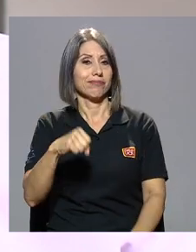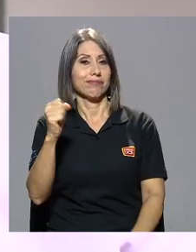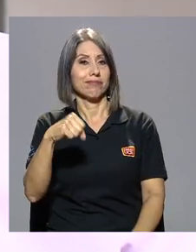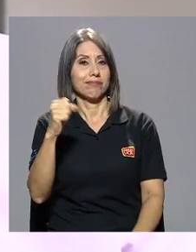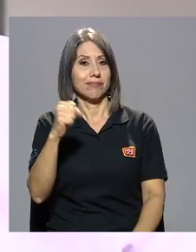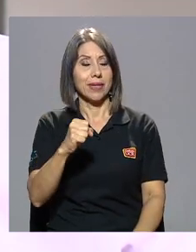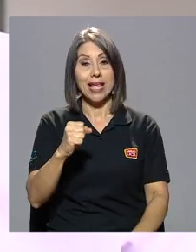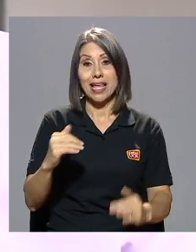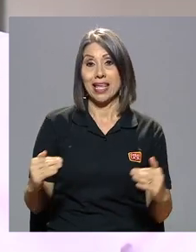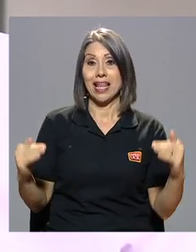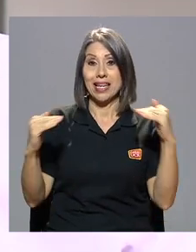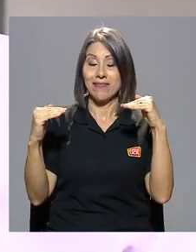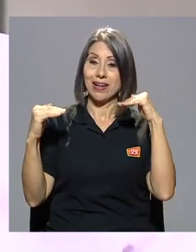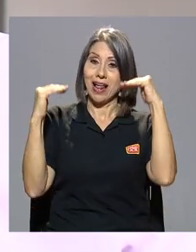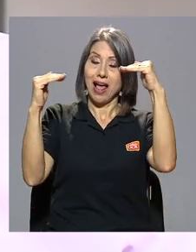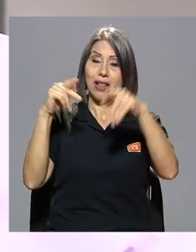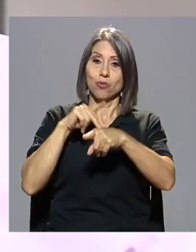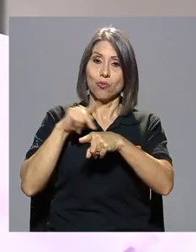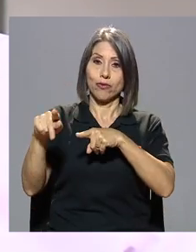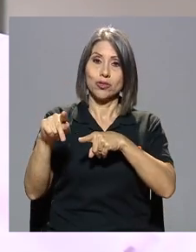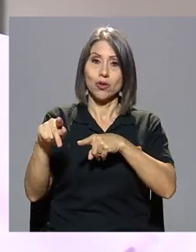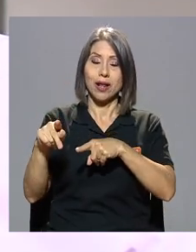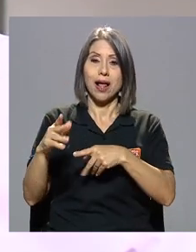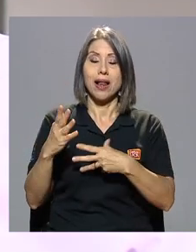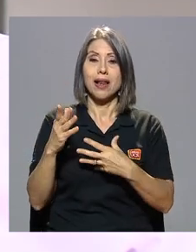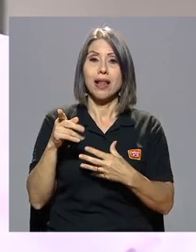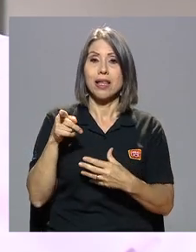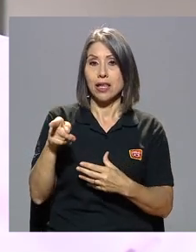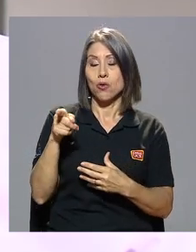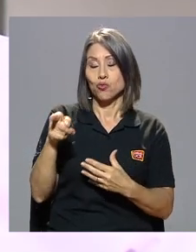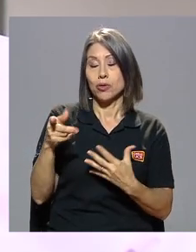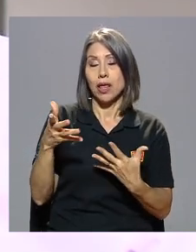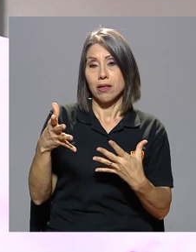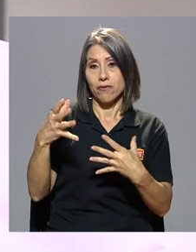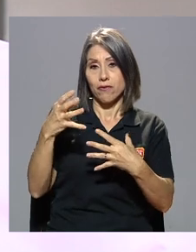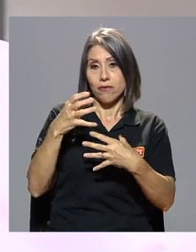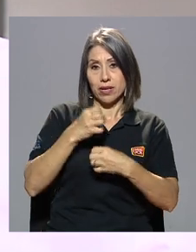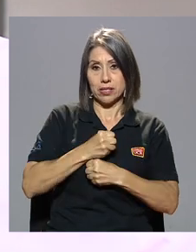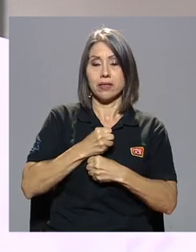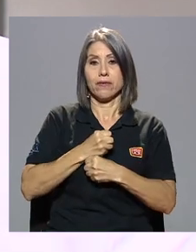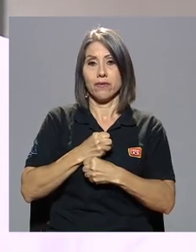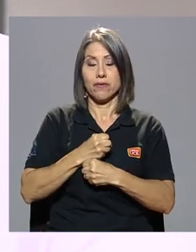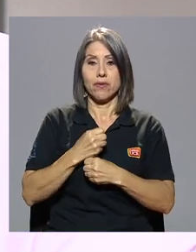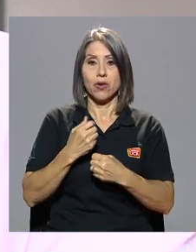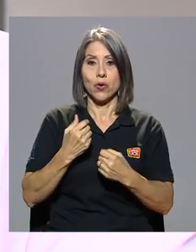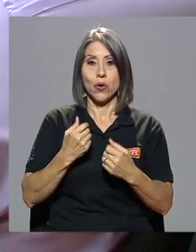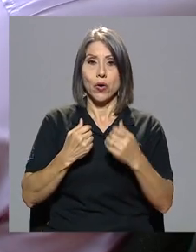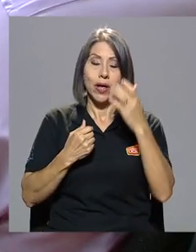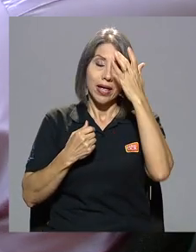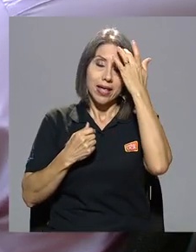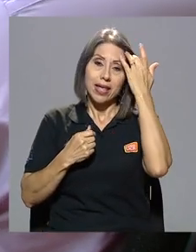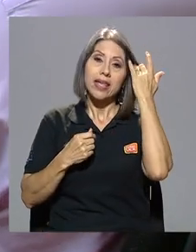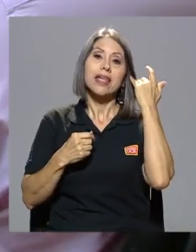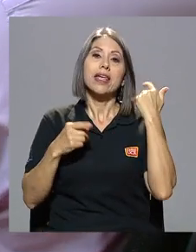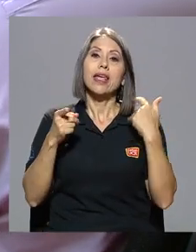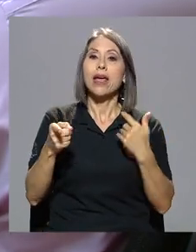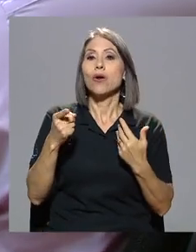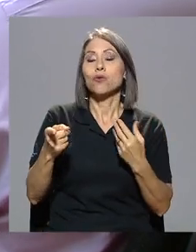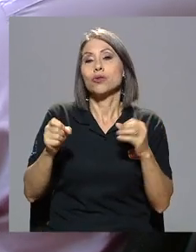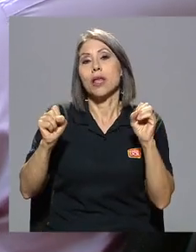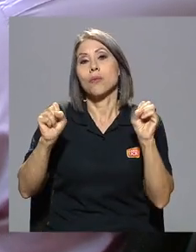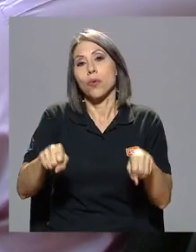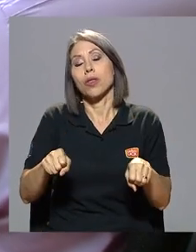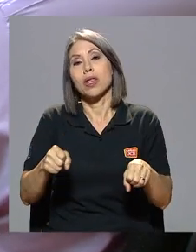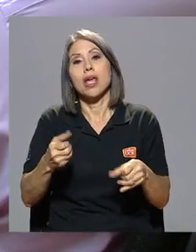le dieron y el alto nivel profesional que usted de algún modo recibió y que venía a retribuirle